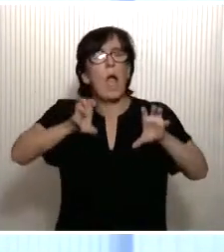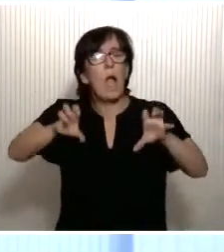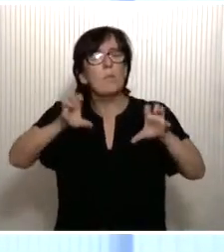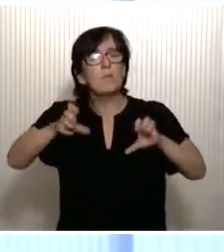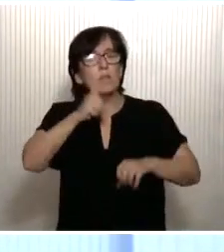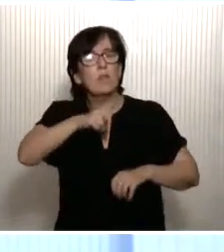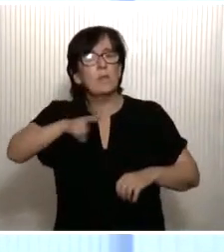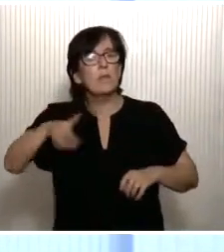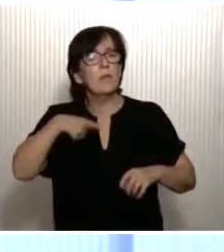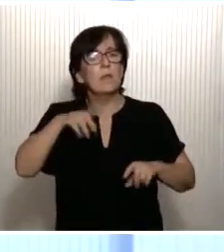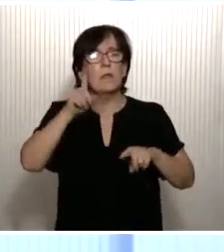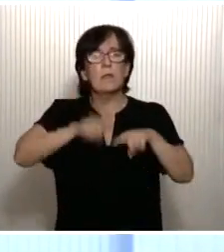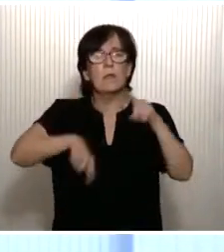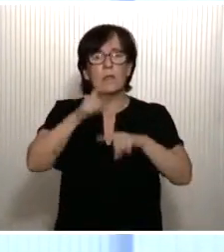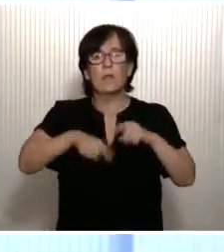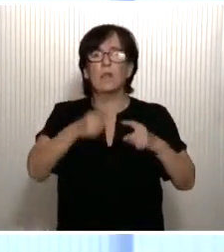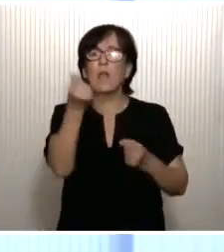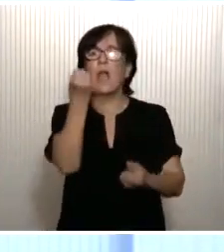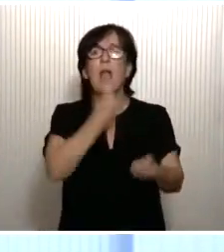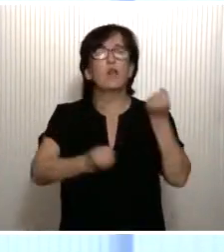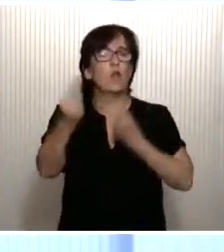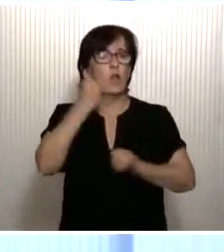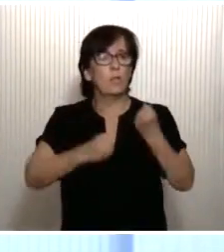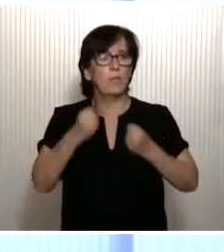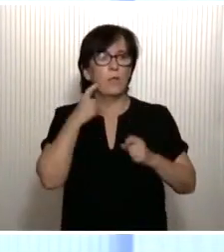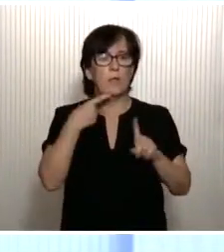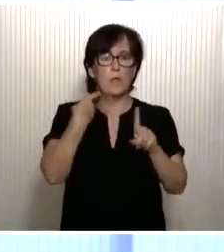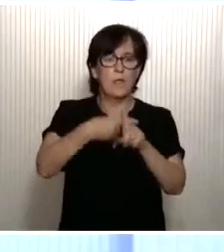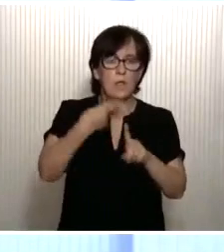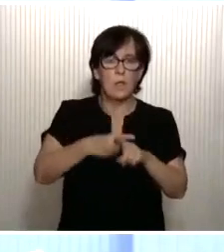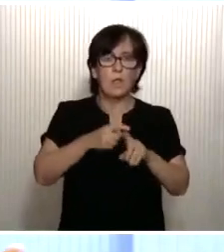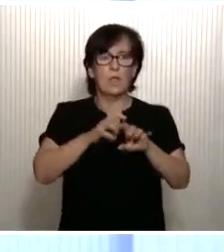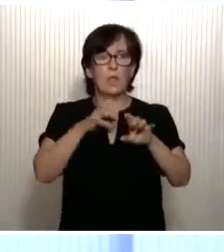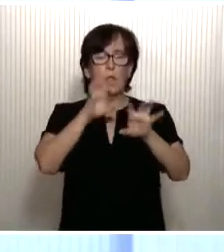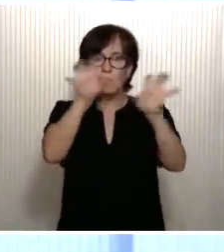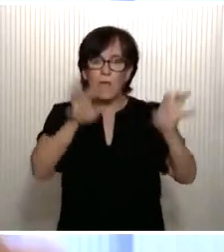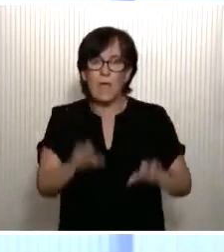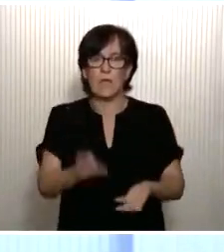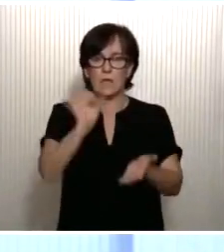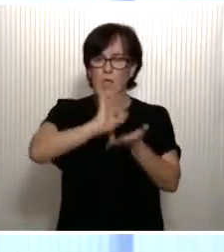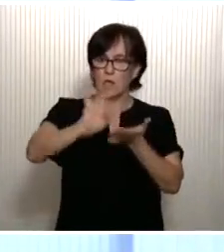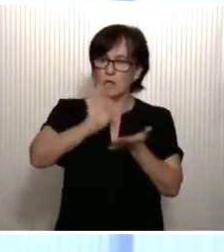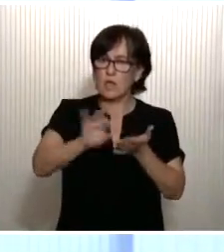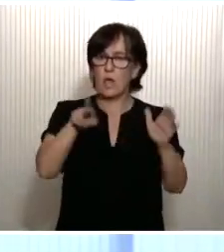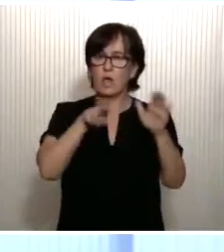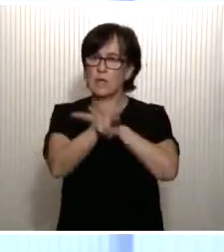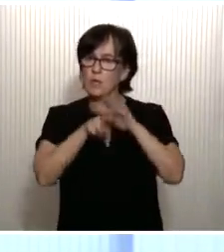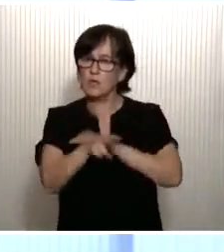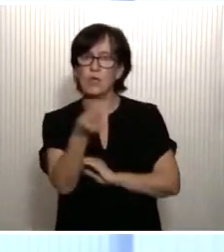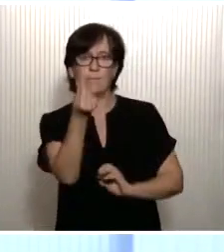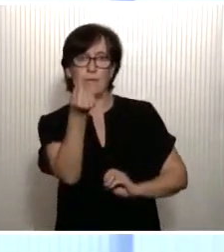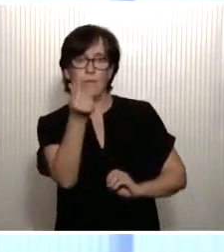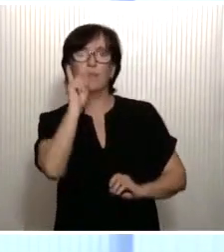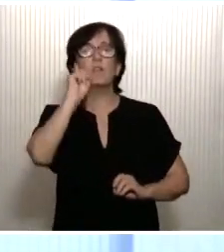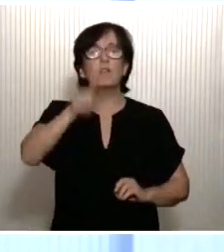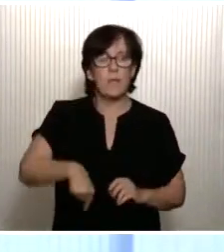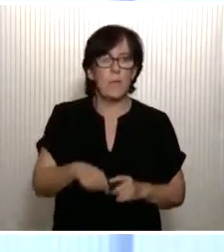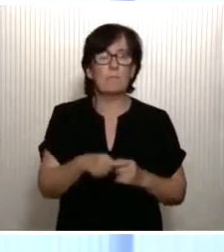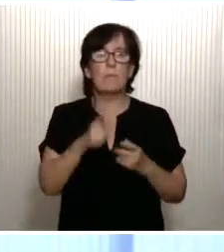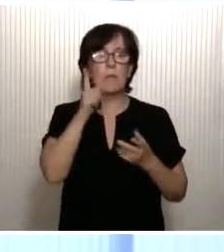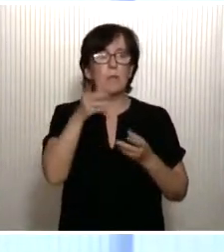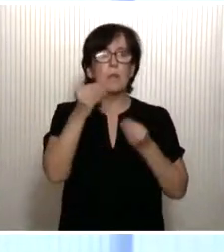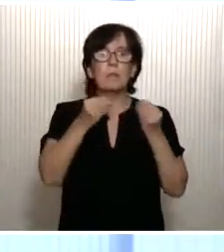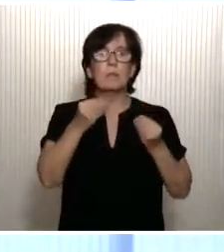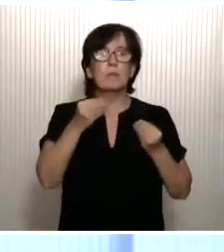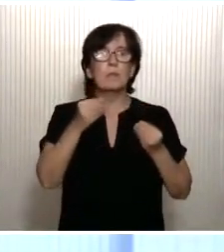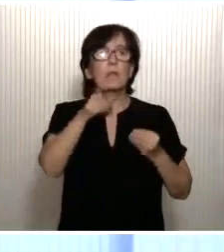depende, sin duda alguna, de su capital económico. Es decir, de la suma de los bienes, de los servicios, de los recursos financieros, también del capital